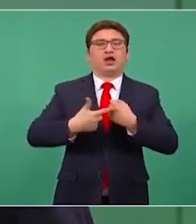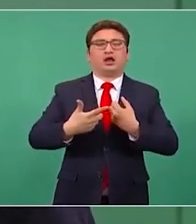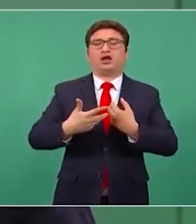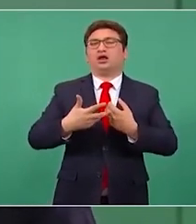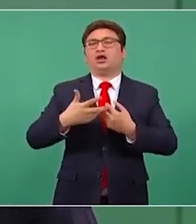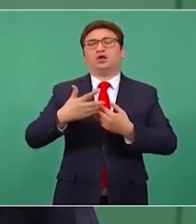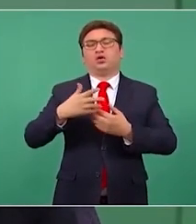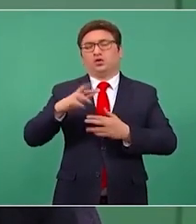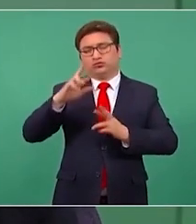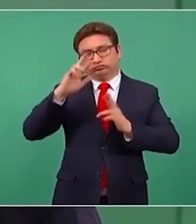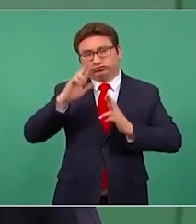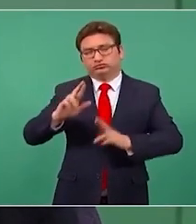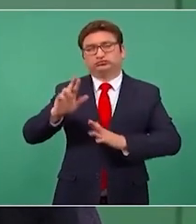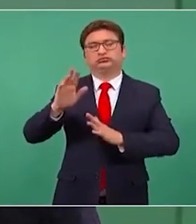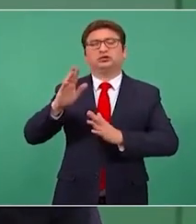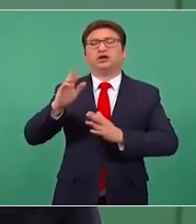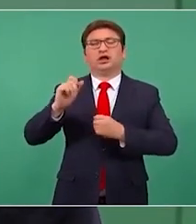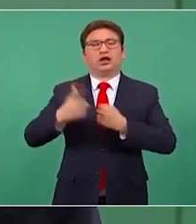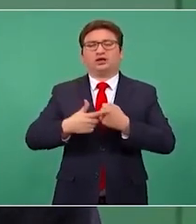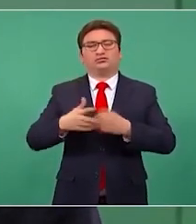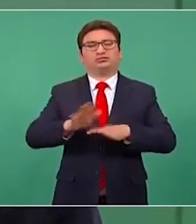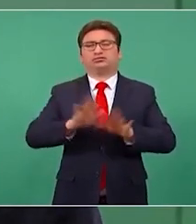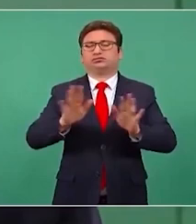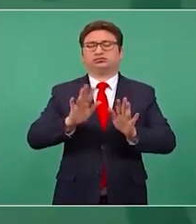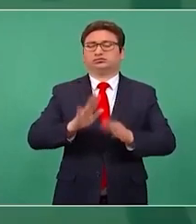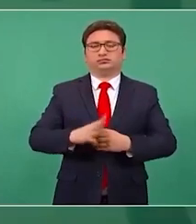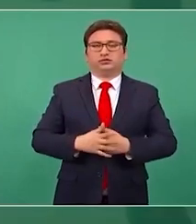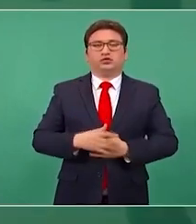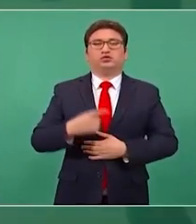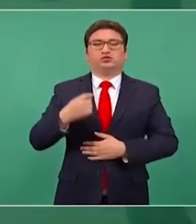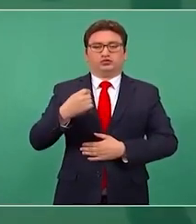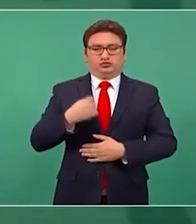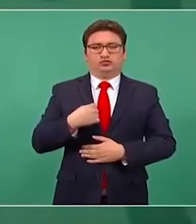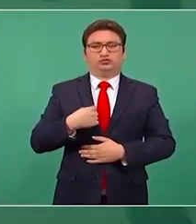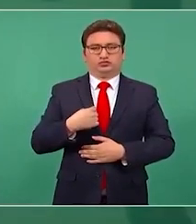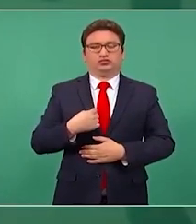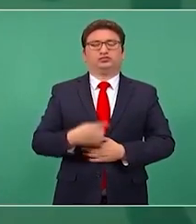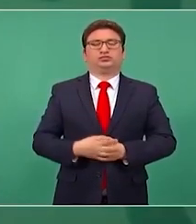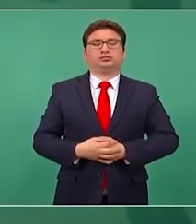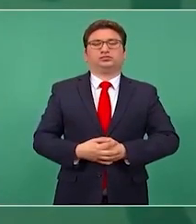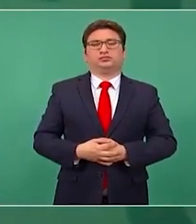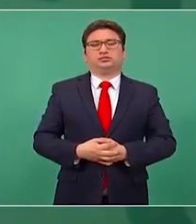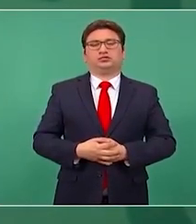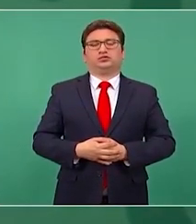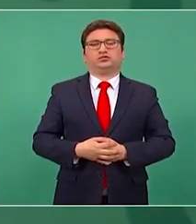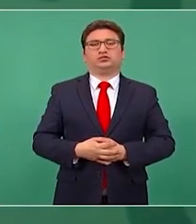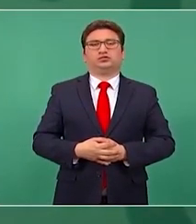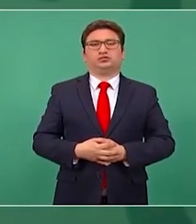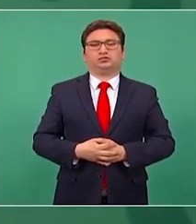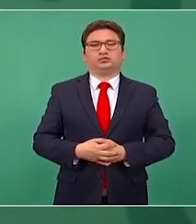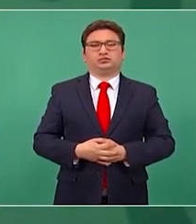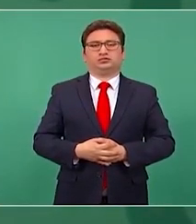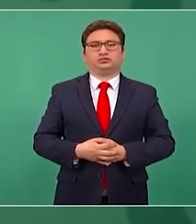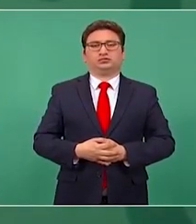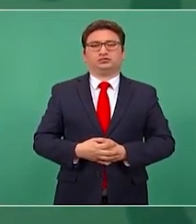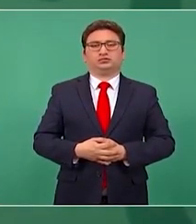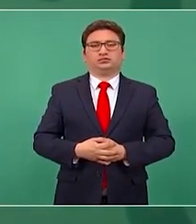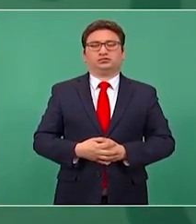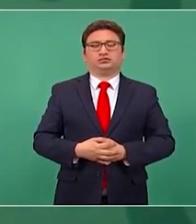homenaje. En su momento voy a ir hablando para